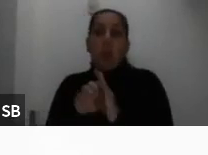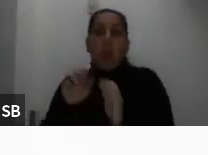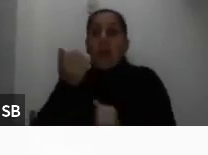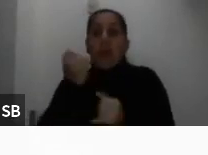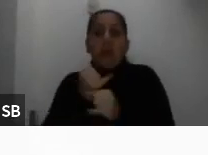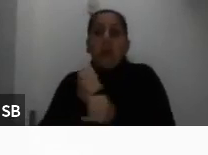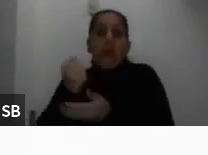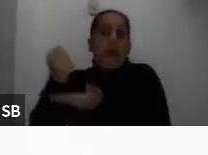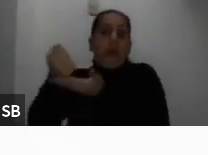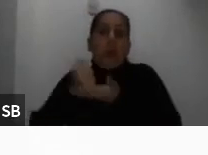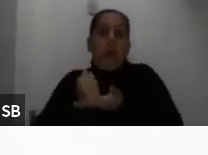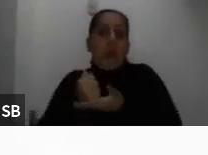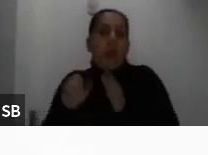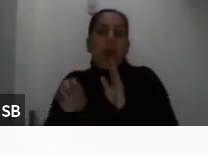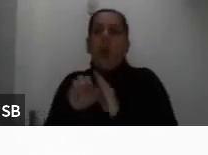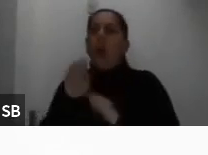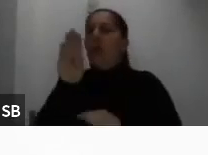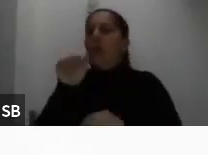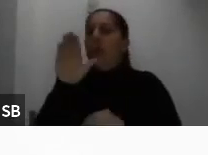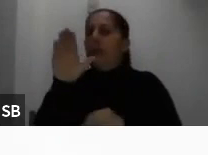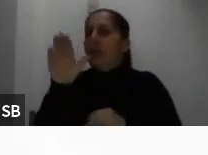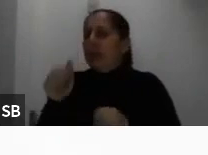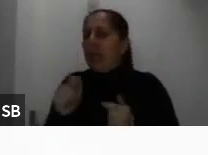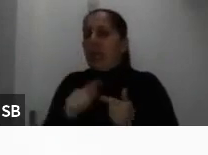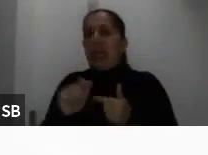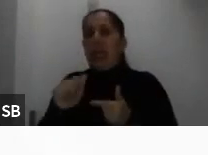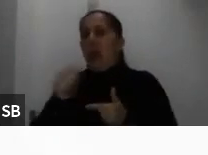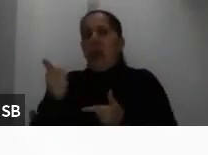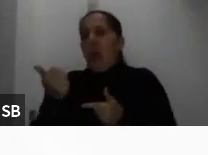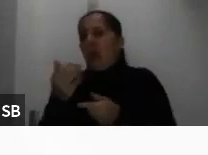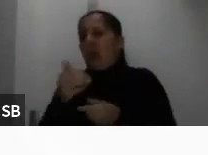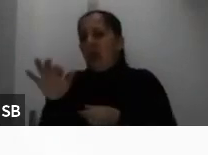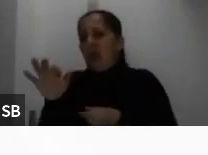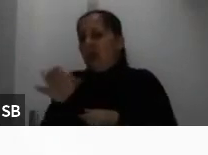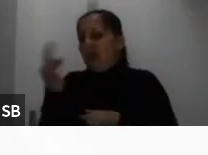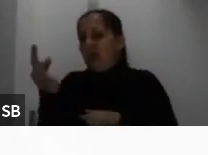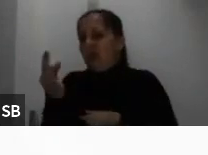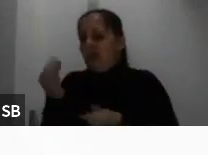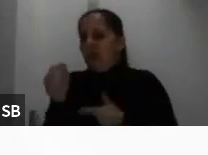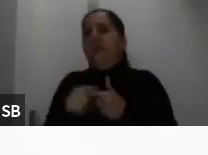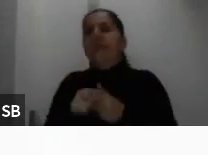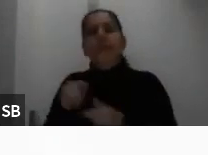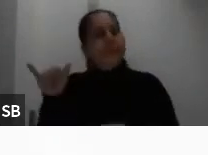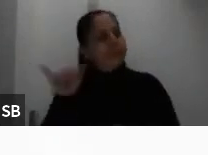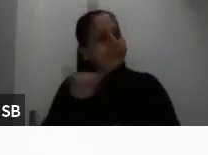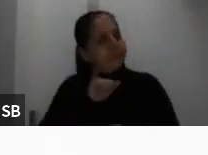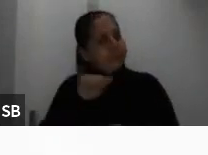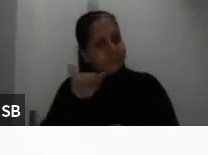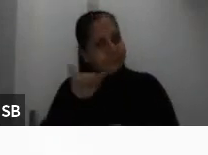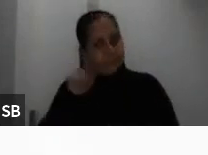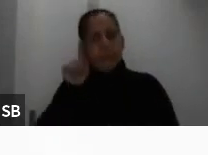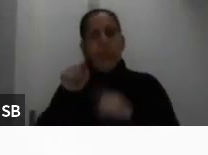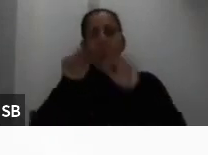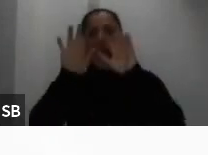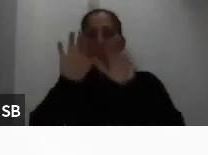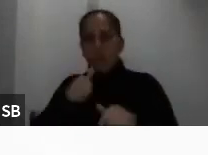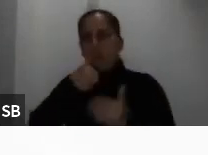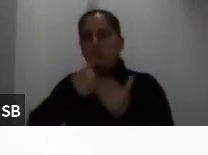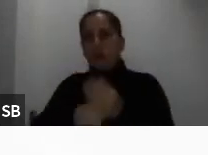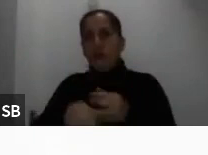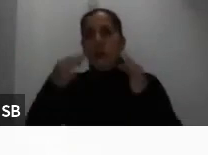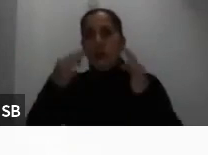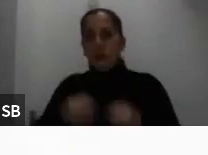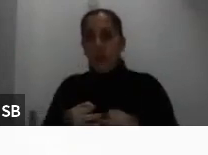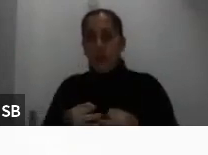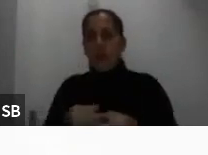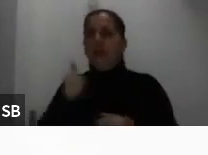ejemplo, becas o apoyos de otro tipo, vamos a necesitar igualmente una constancia muy importante.